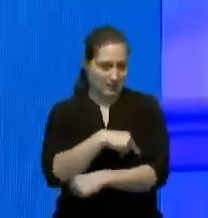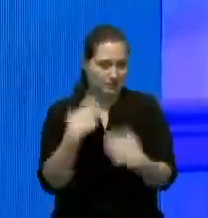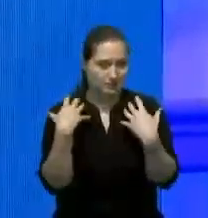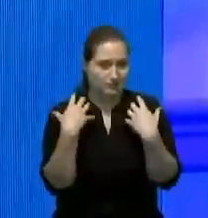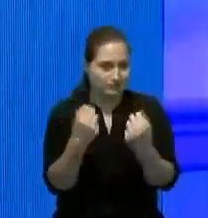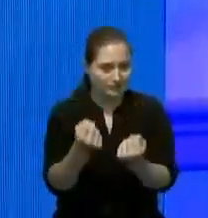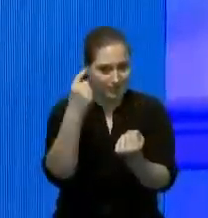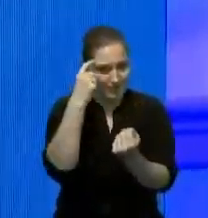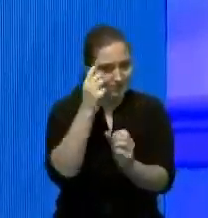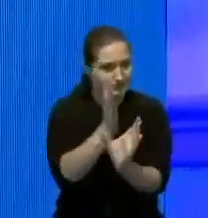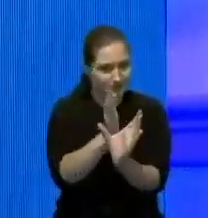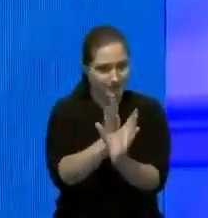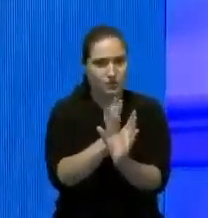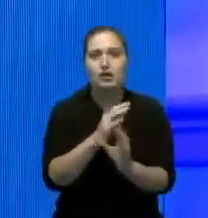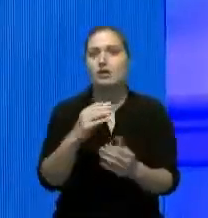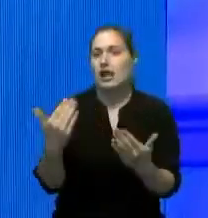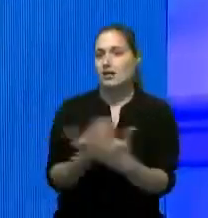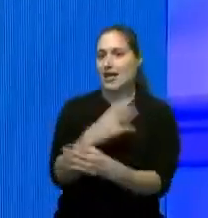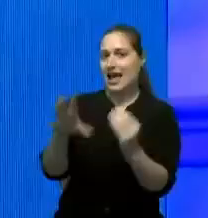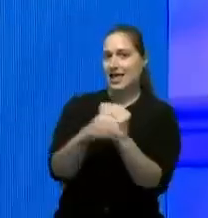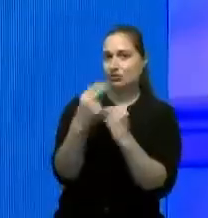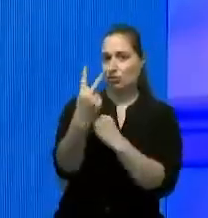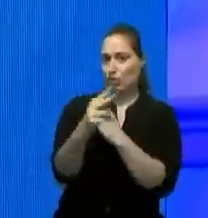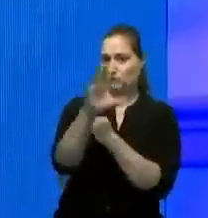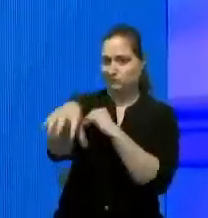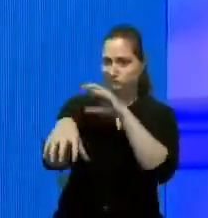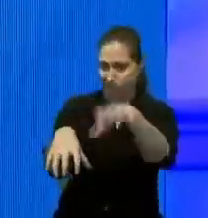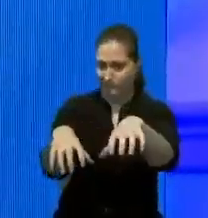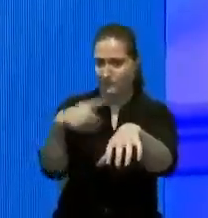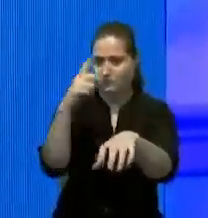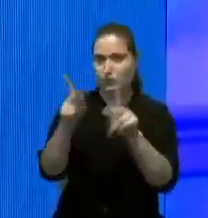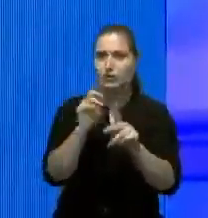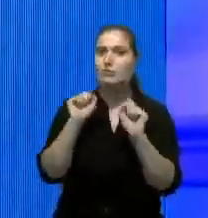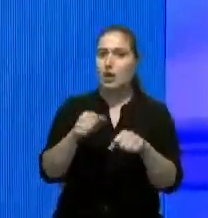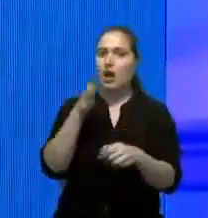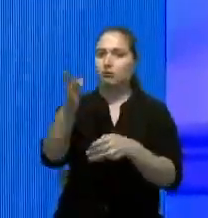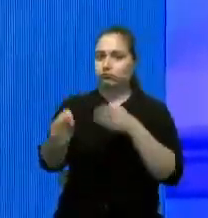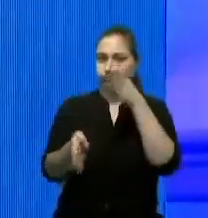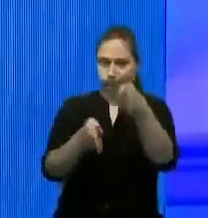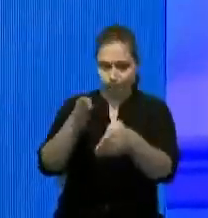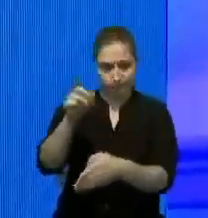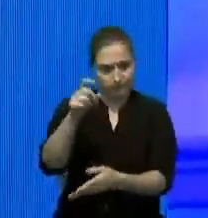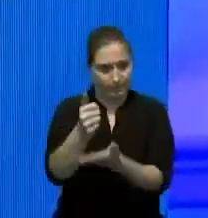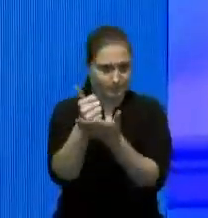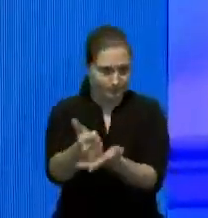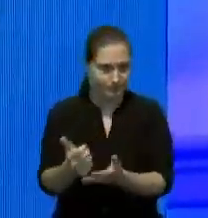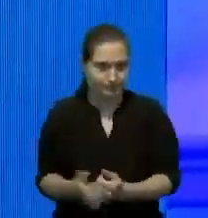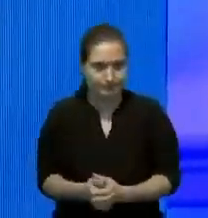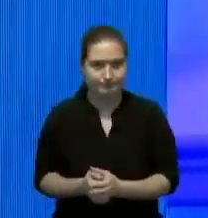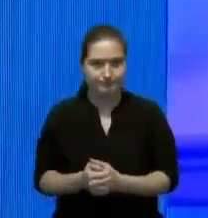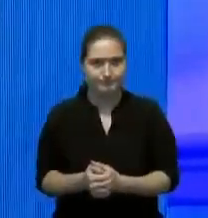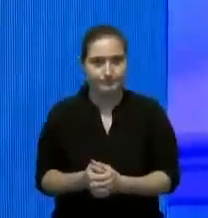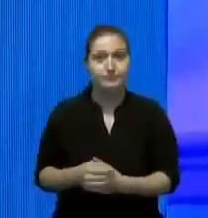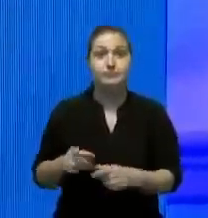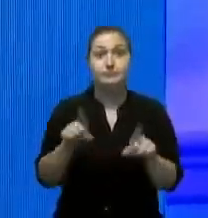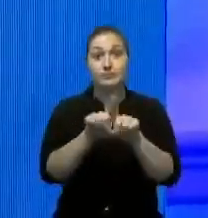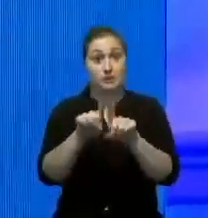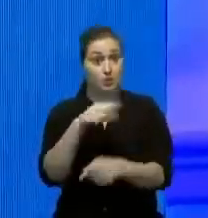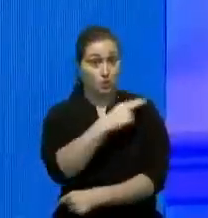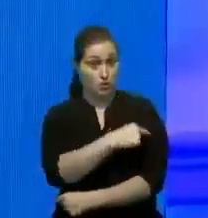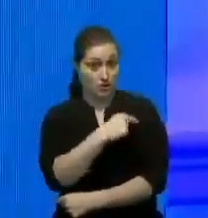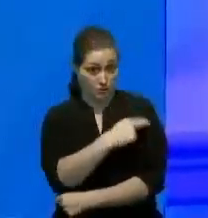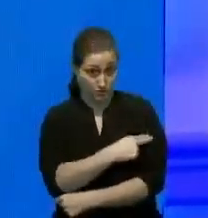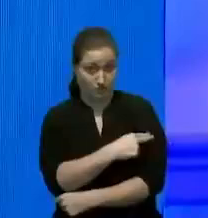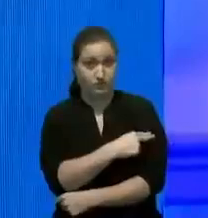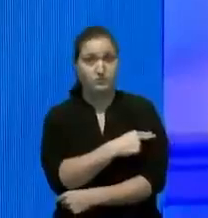a ese tipo de servicio de manera permanente también hemos creado una especialidad nueva una posición nueva en todos los hospitales de